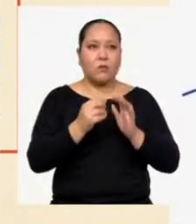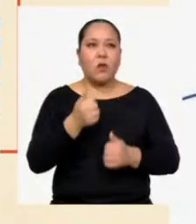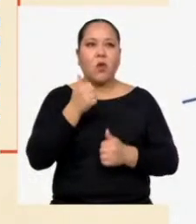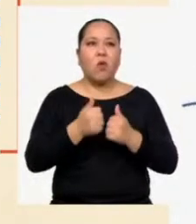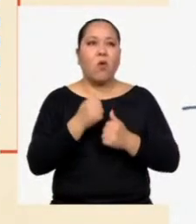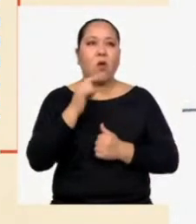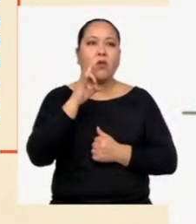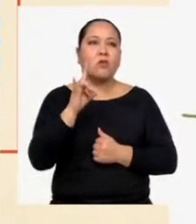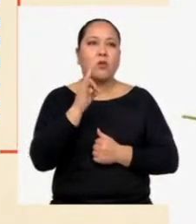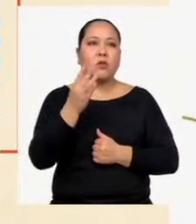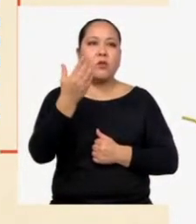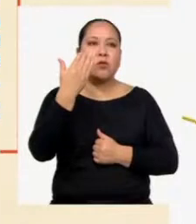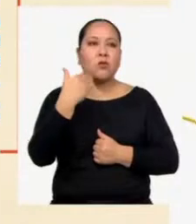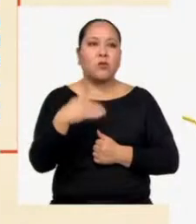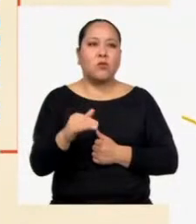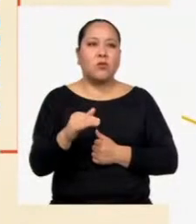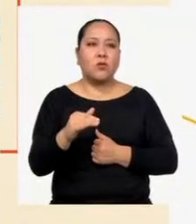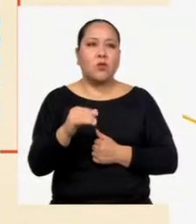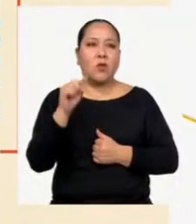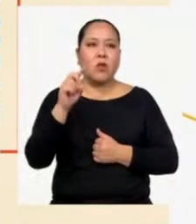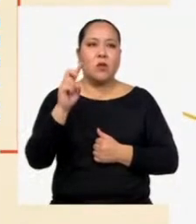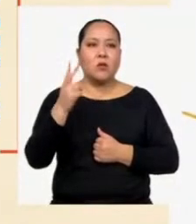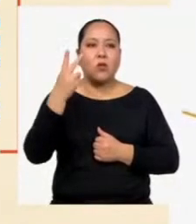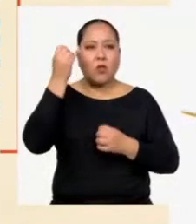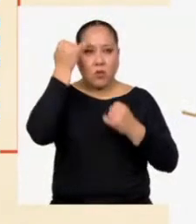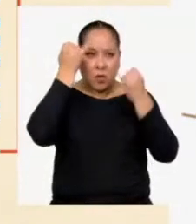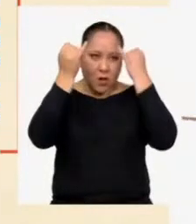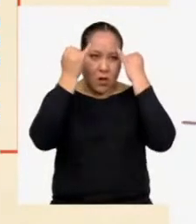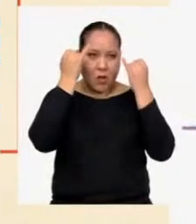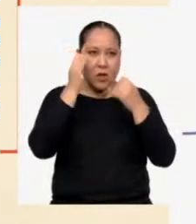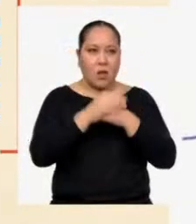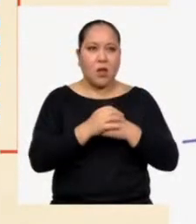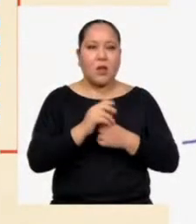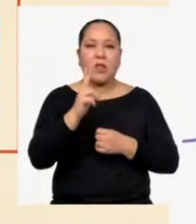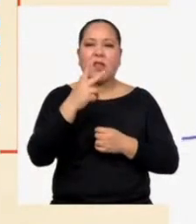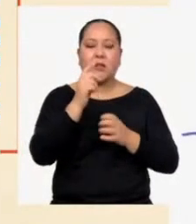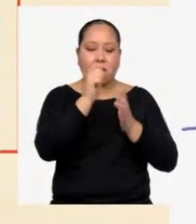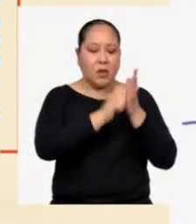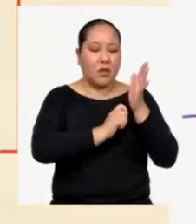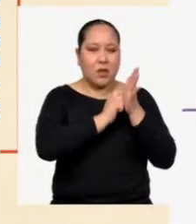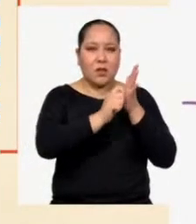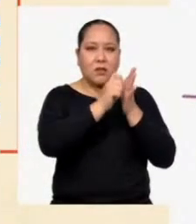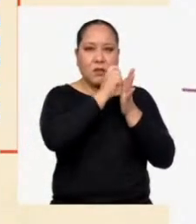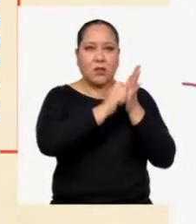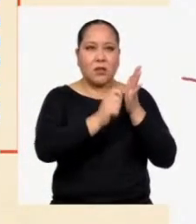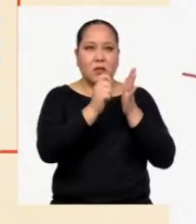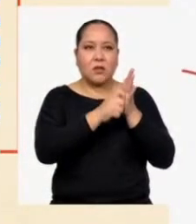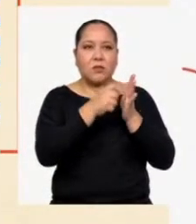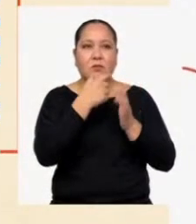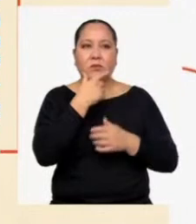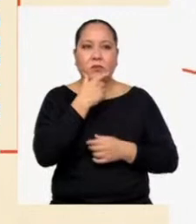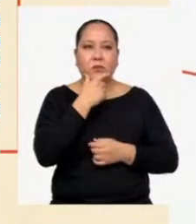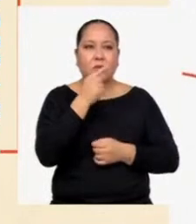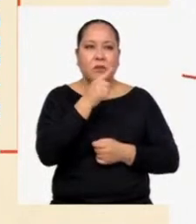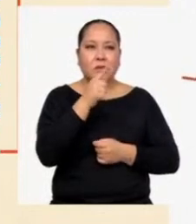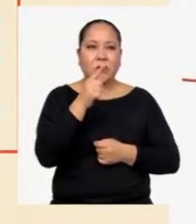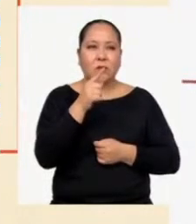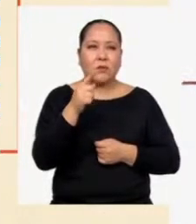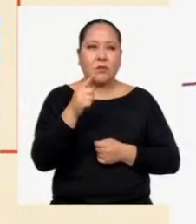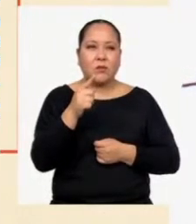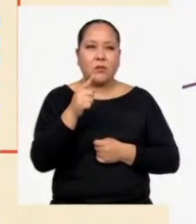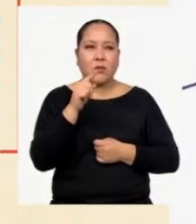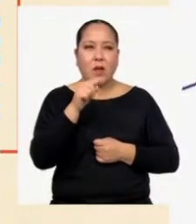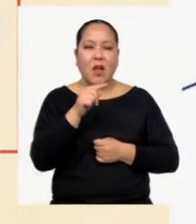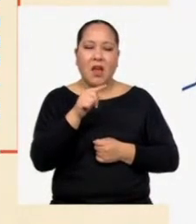utilizarías en la presentación de tu segunda idea? ¿Dónde está el tercer asterisco? A ver, el